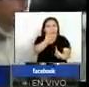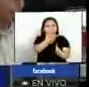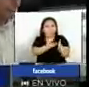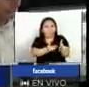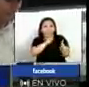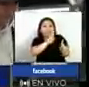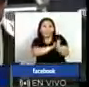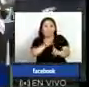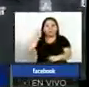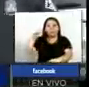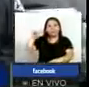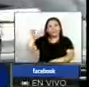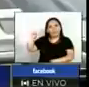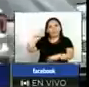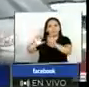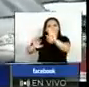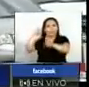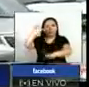de la MS-13.